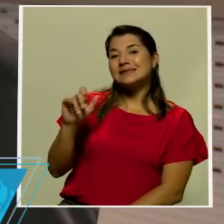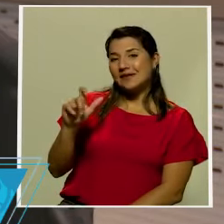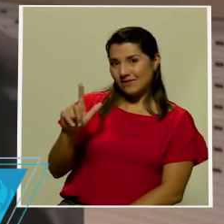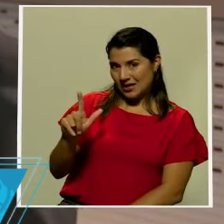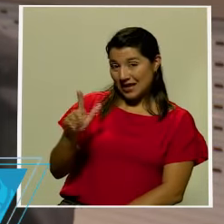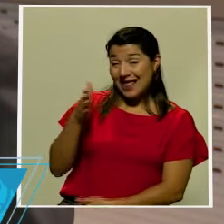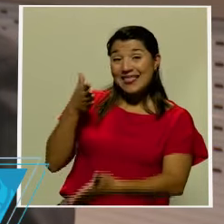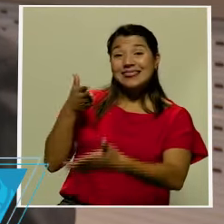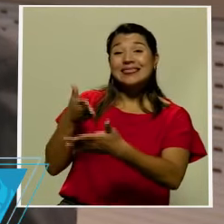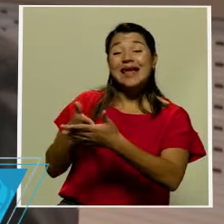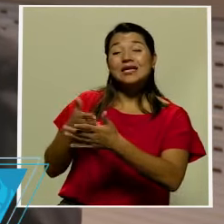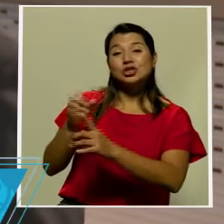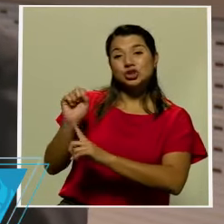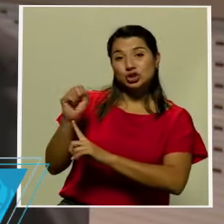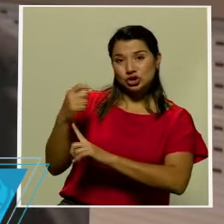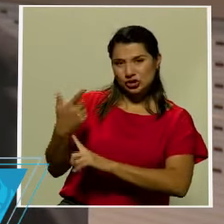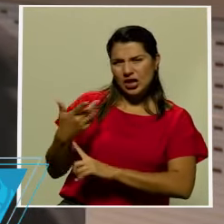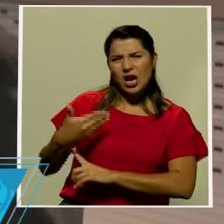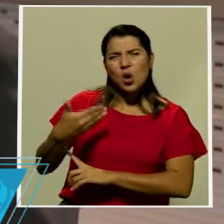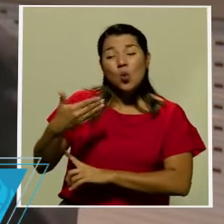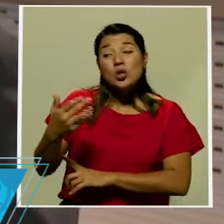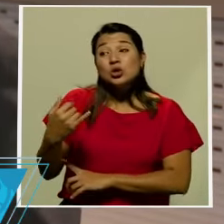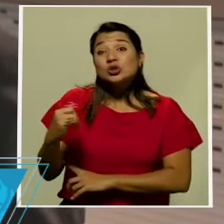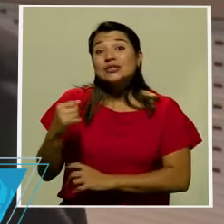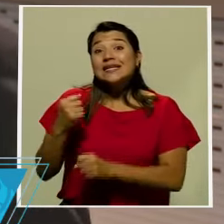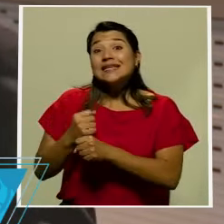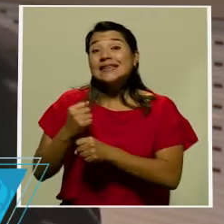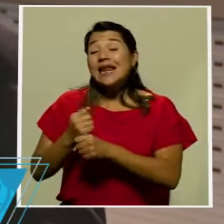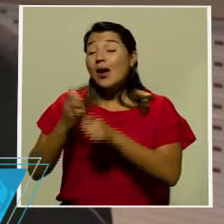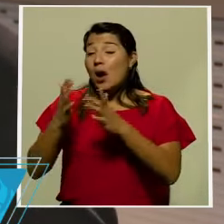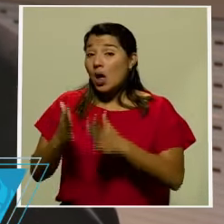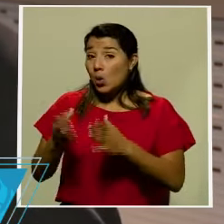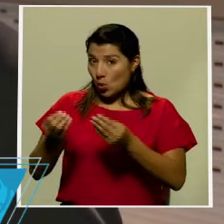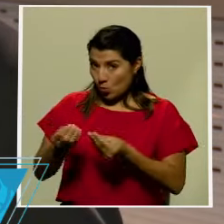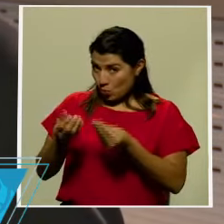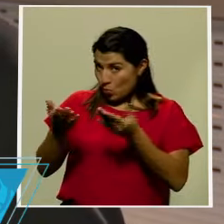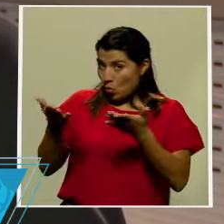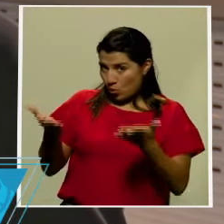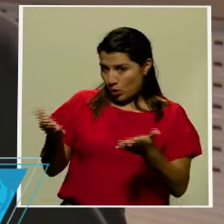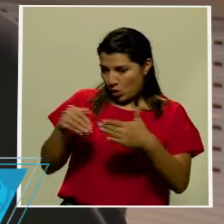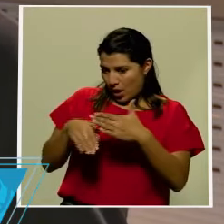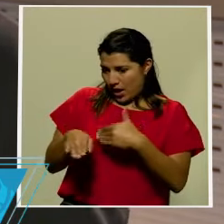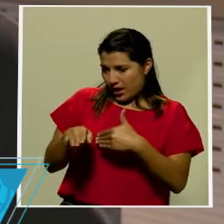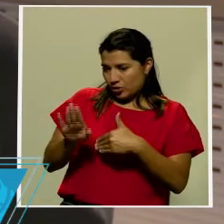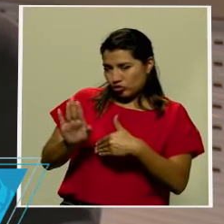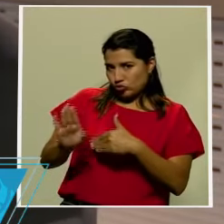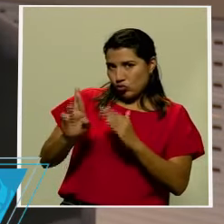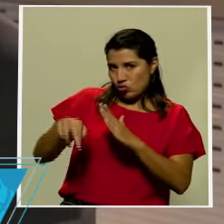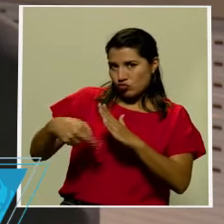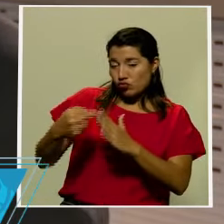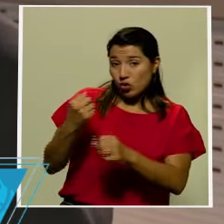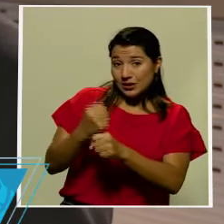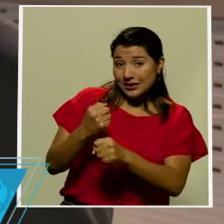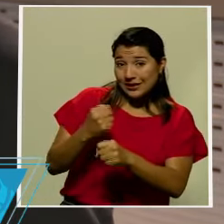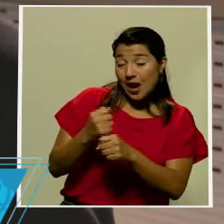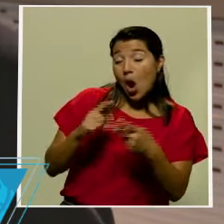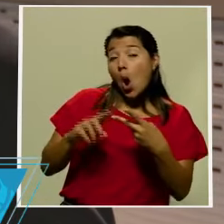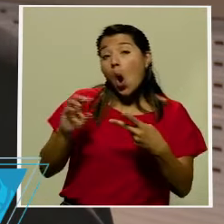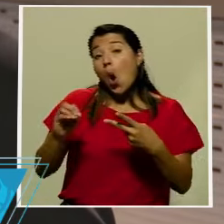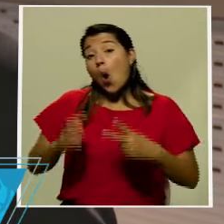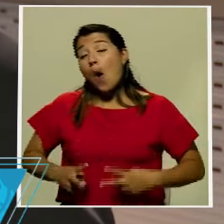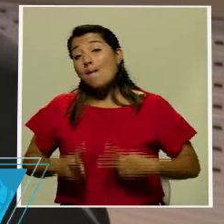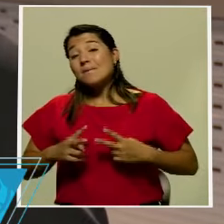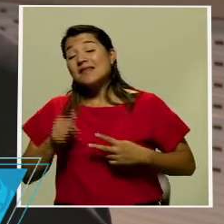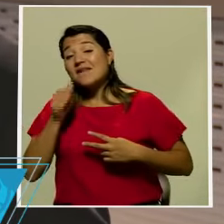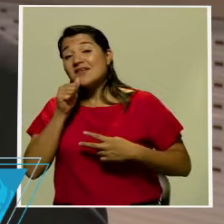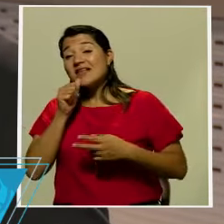si el funcionario público con ocasión de sus funciones o en su vida privada afecta la función pública y daña